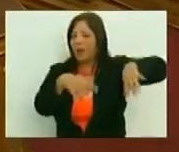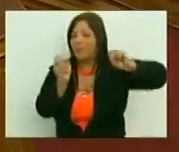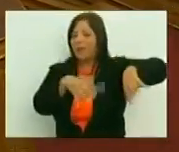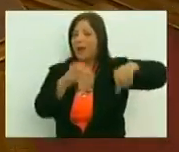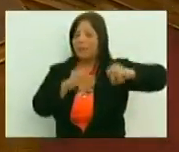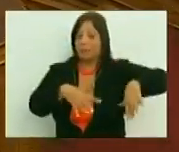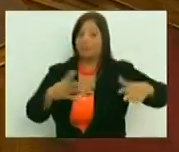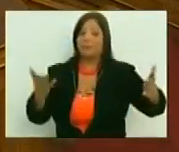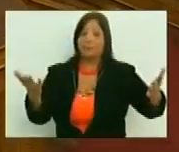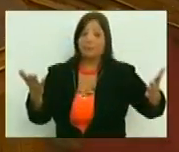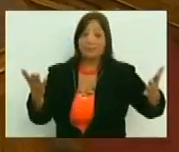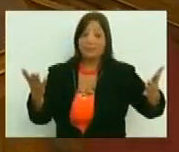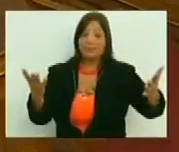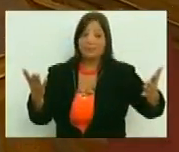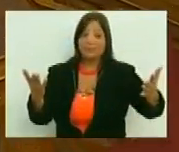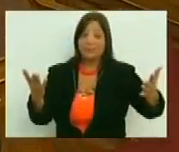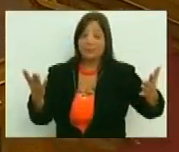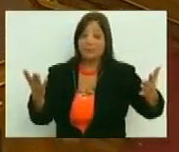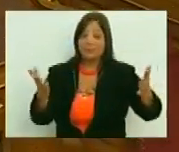el conuco que somos,